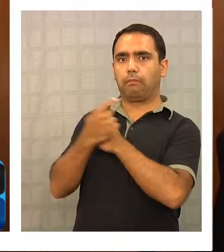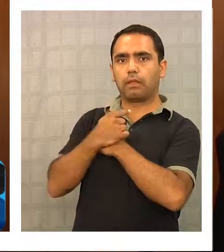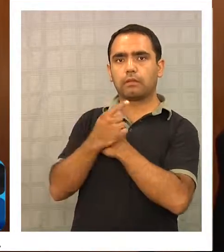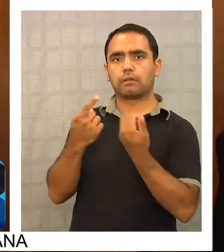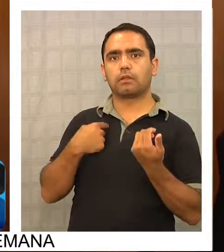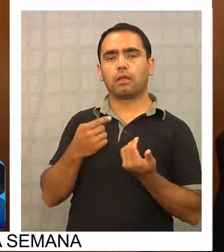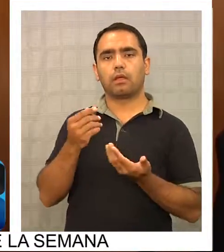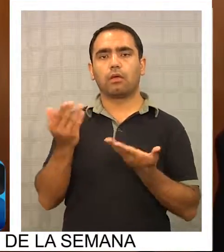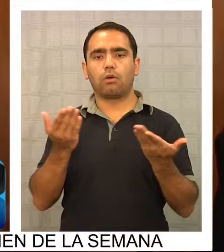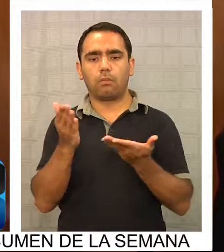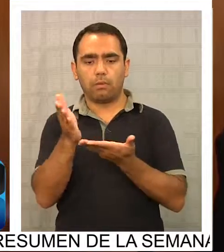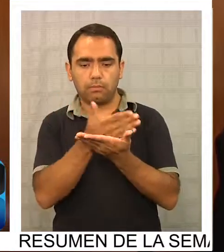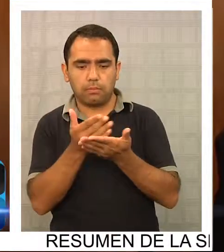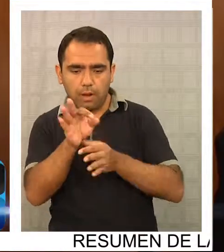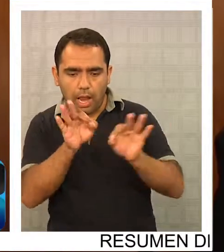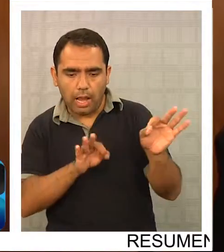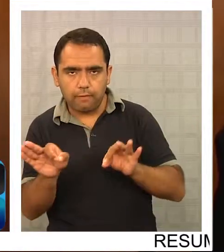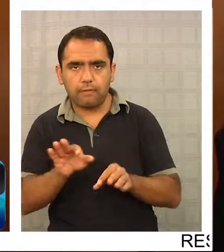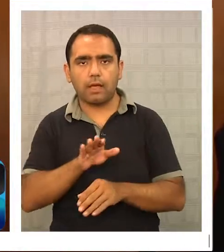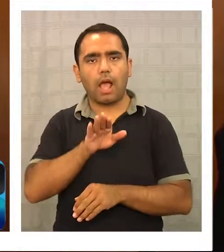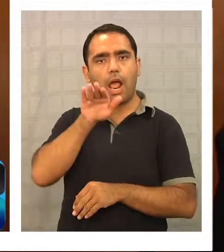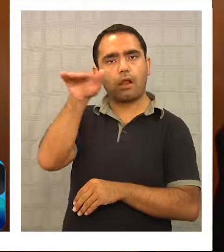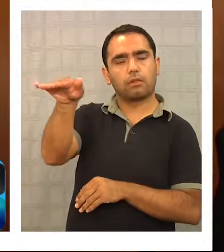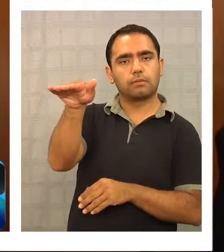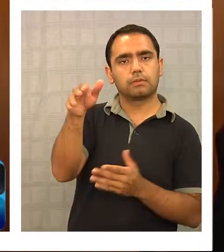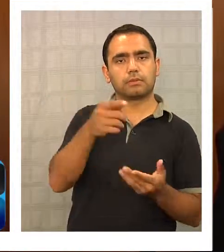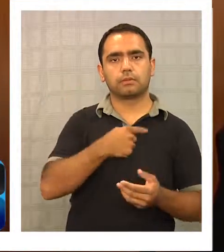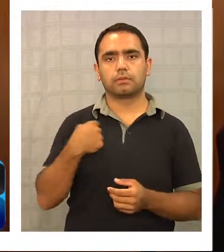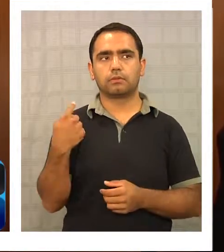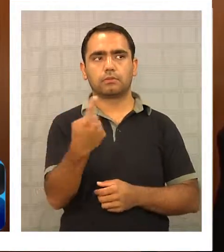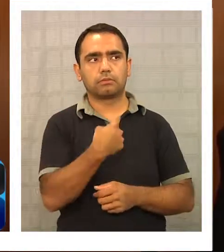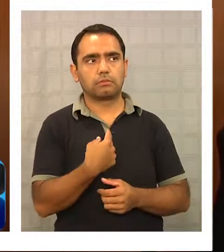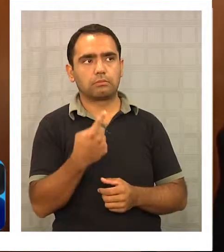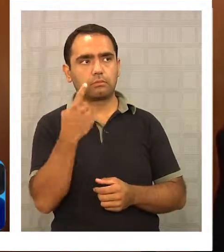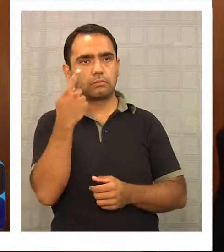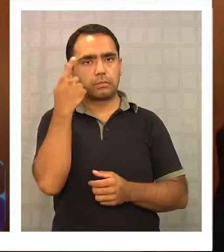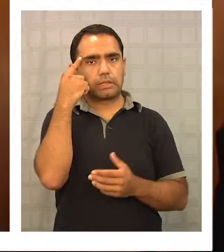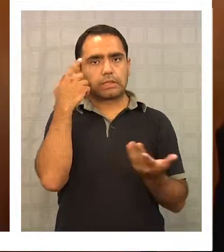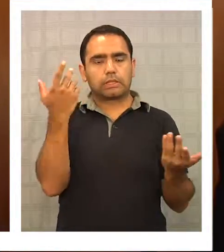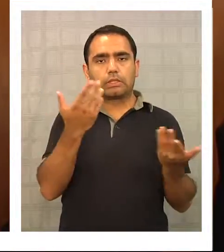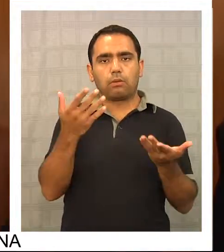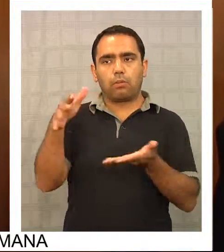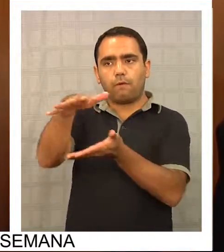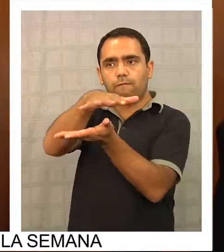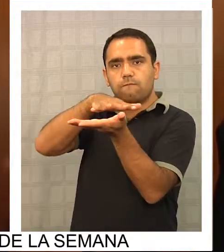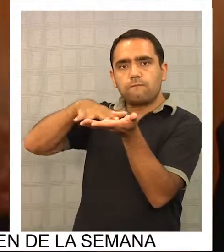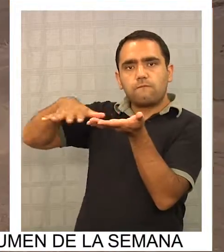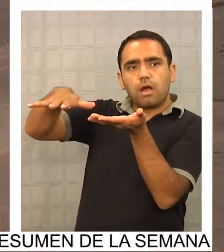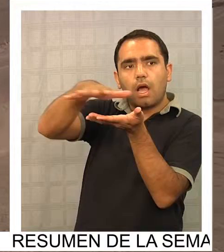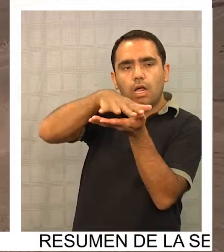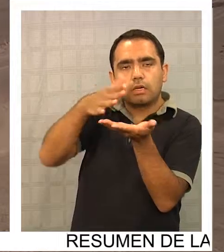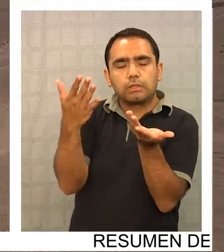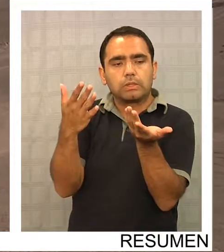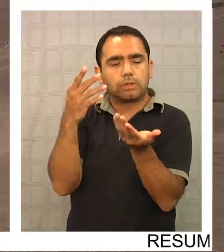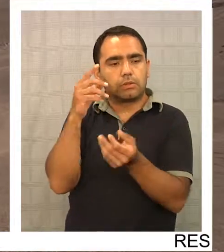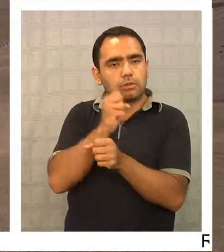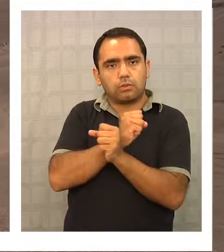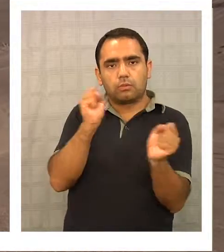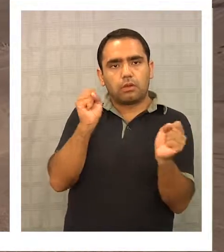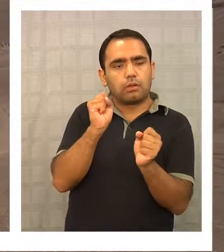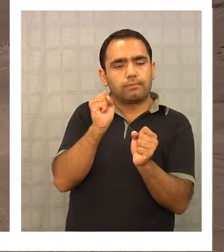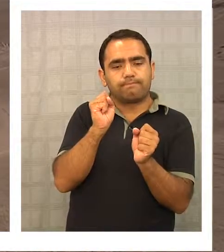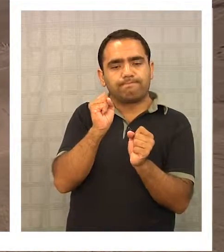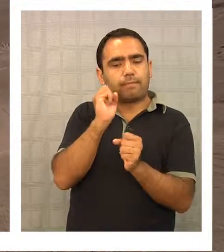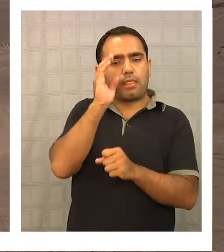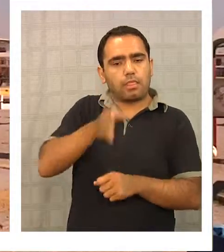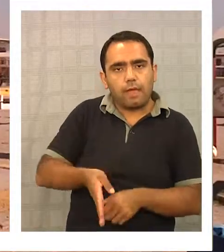Alto Hospicio, y nosotros vemos que no podemos planificar un barrio, lo que tenemos que planificar es una ciudad.